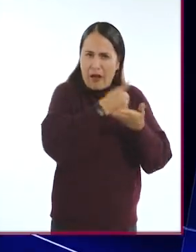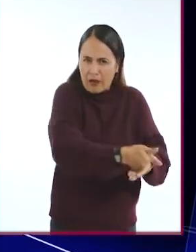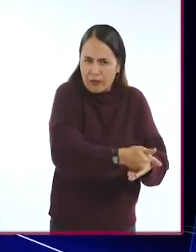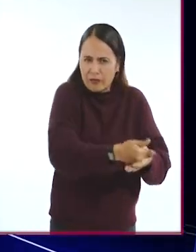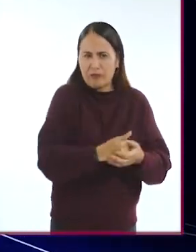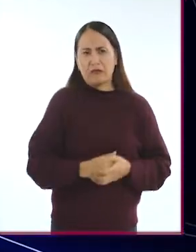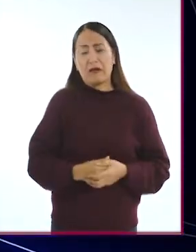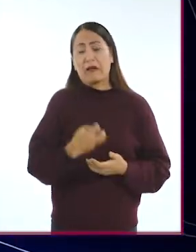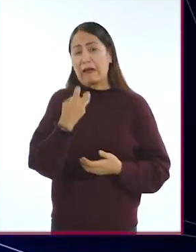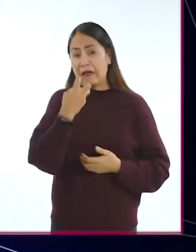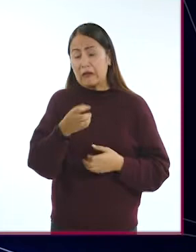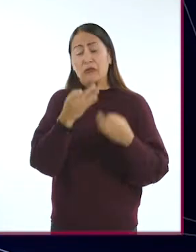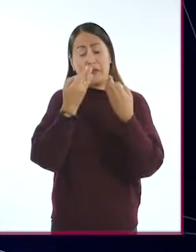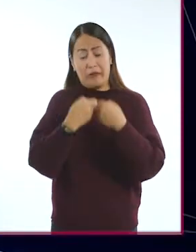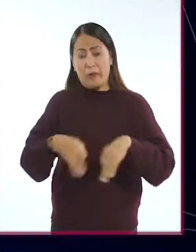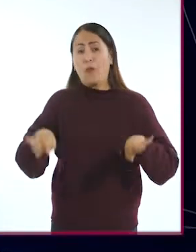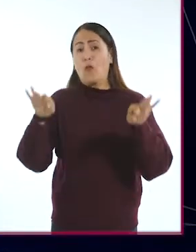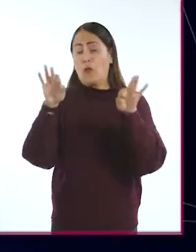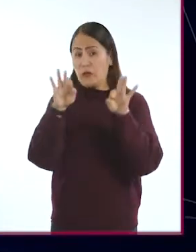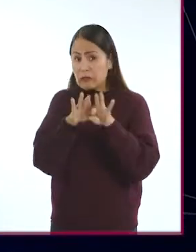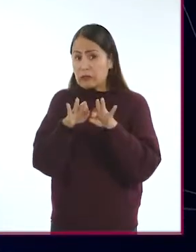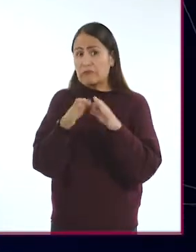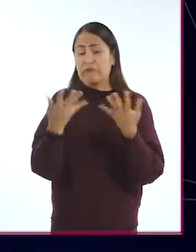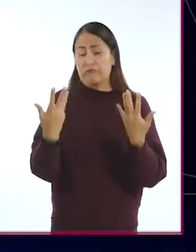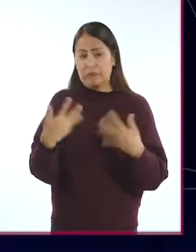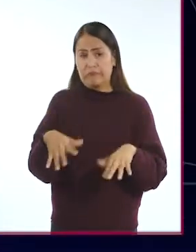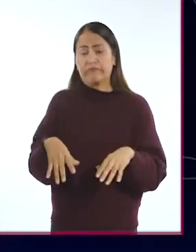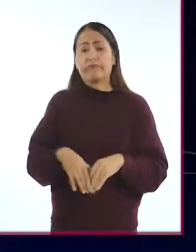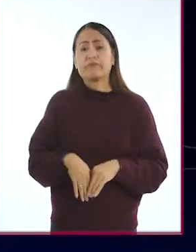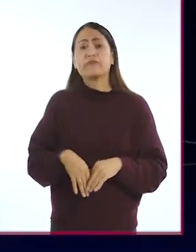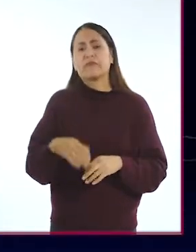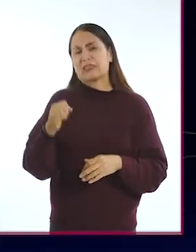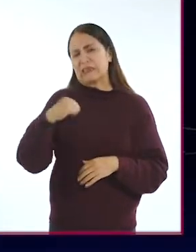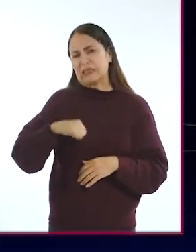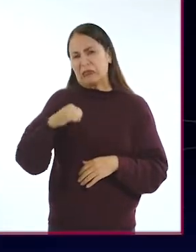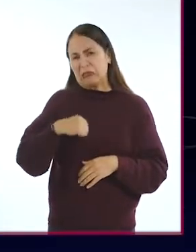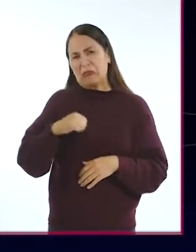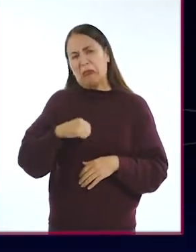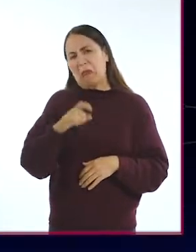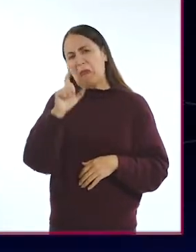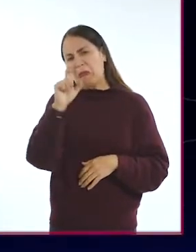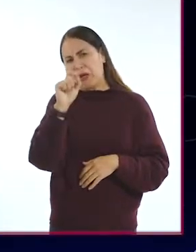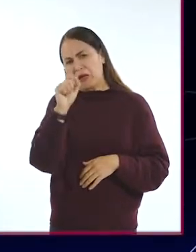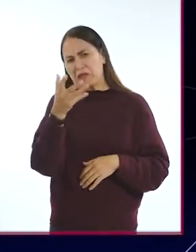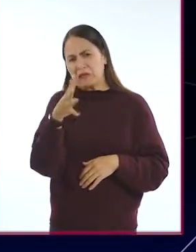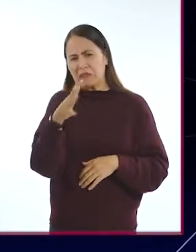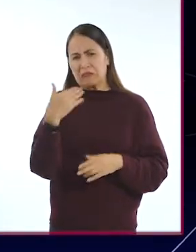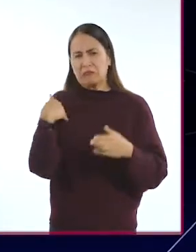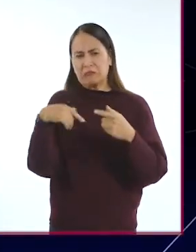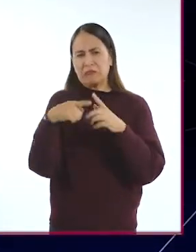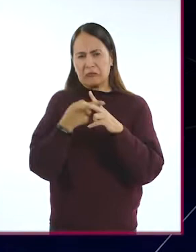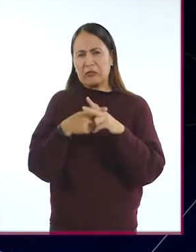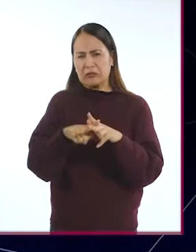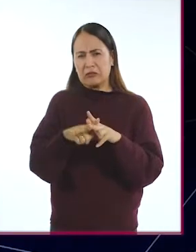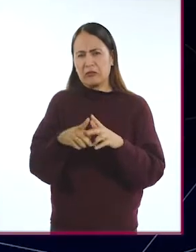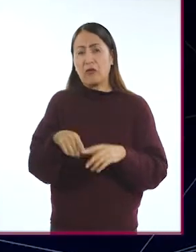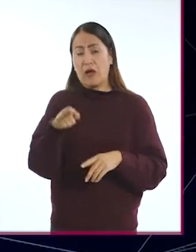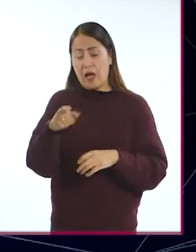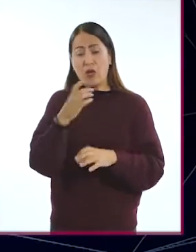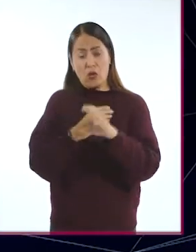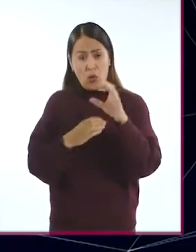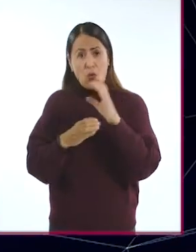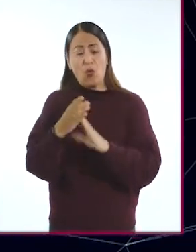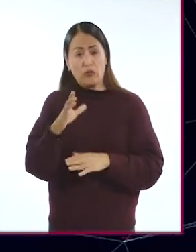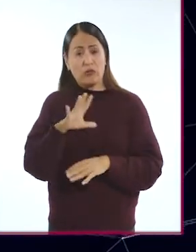creo que ha sido muy relevante y muy importante en los últimos tiempos, a partir del siglo XX, creo que hay muchas